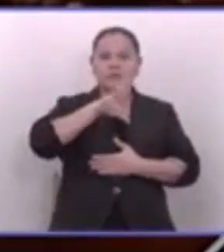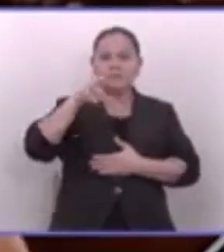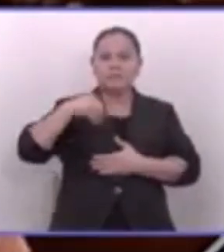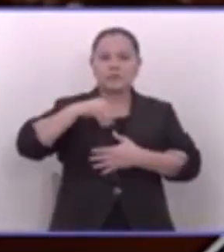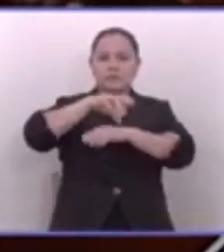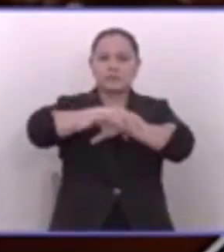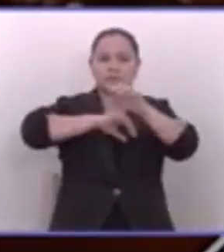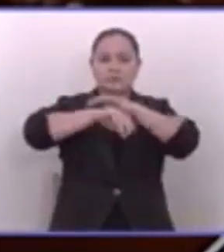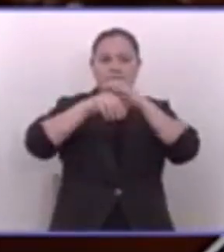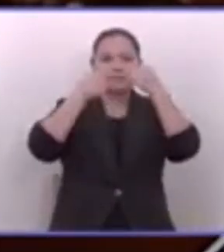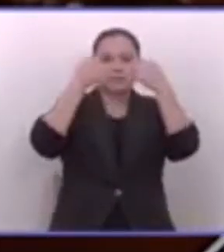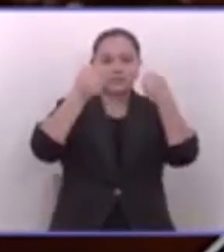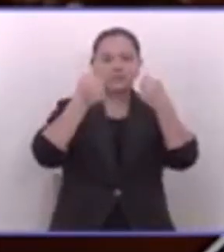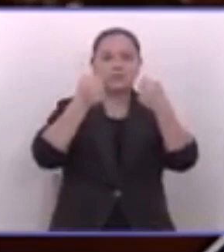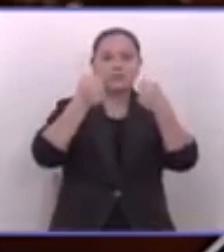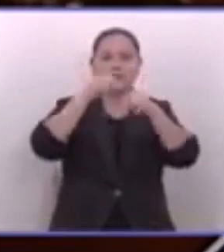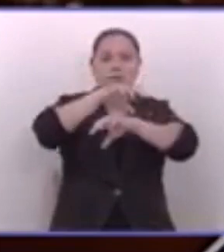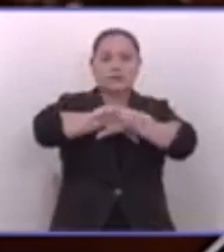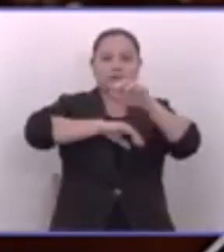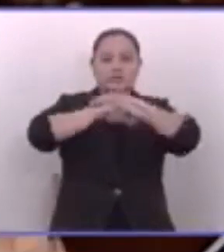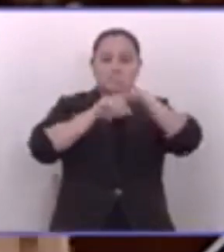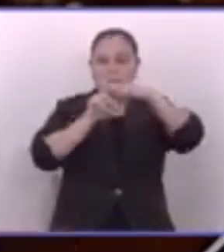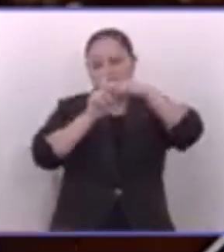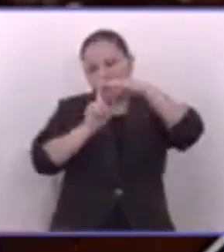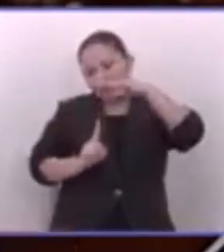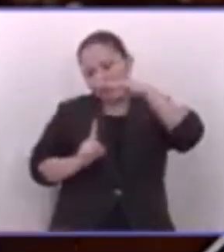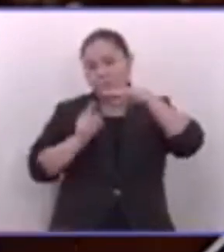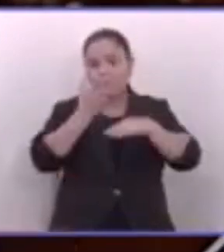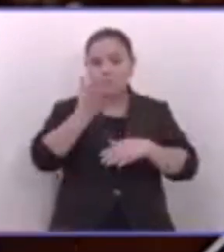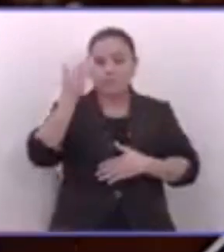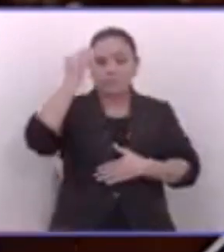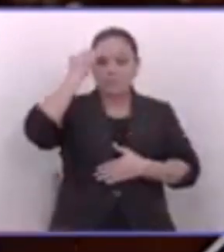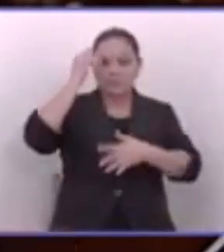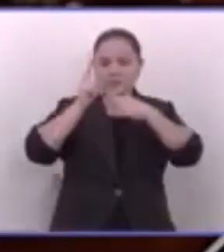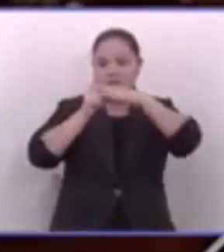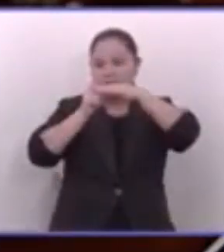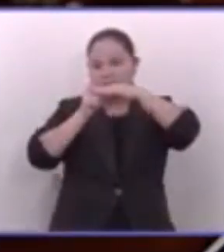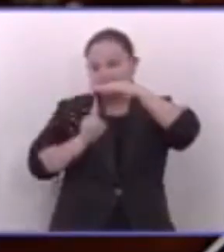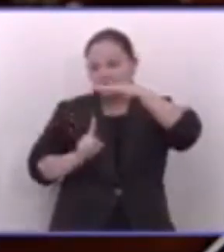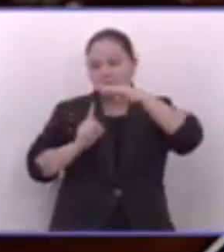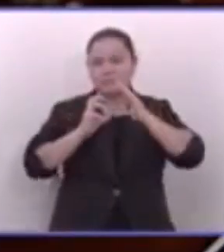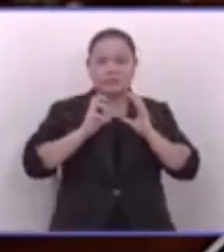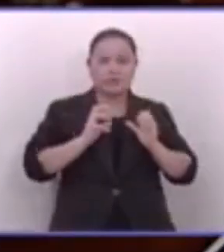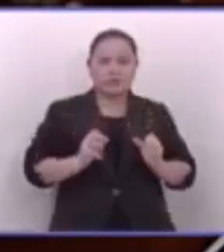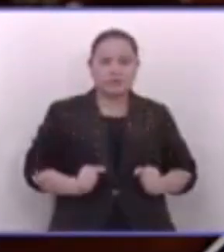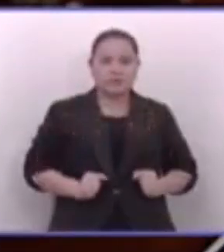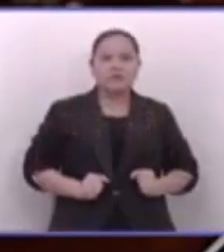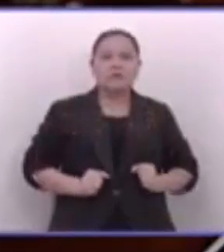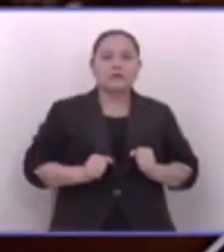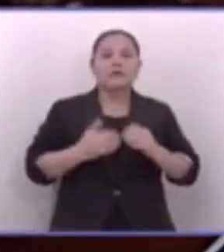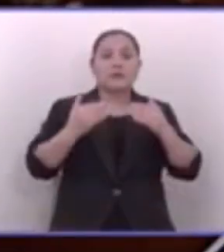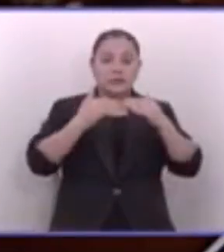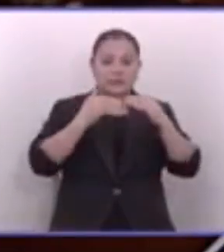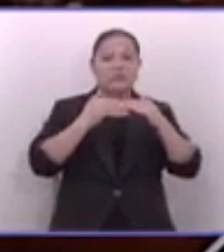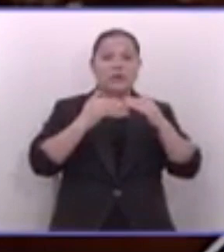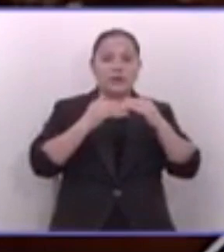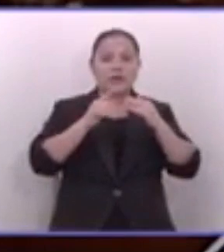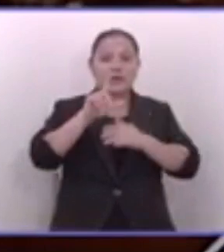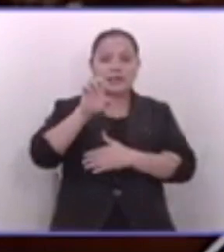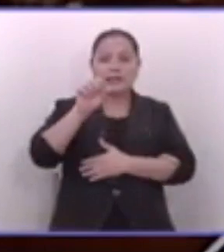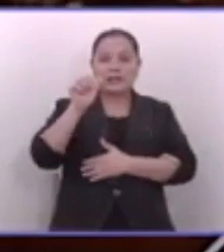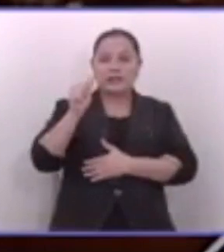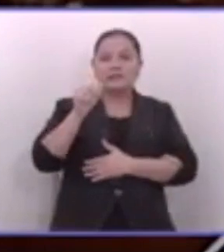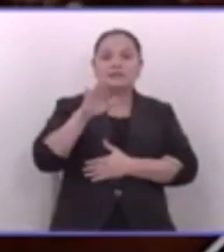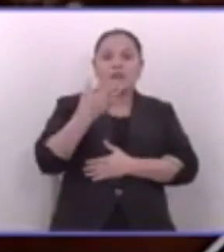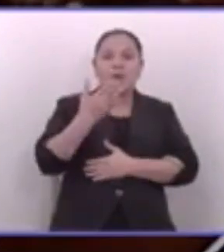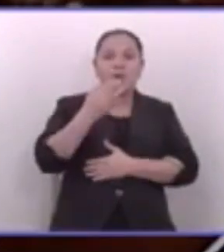detenidos? ¿Por qué los tienen prácticamente desaparecidos? Ustedes saben que la desaparición forzada del Estado es un crimen de lesa humanidad y que